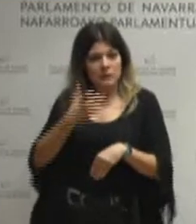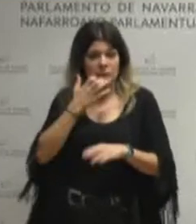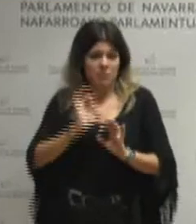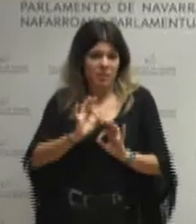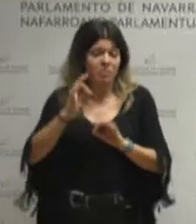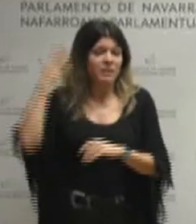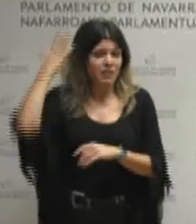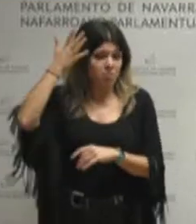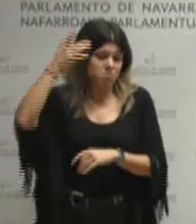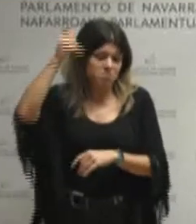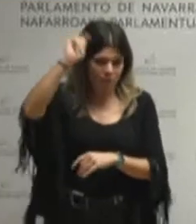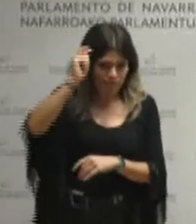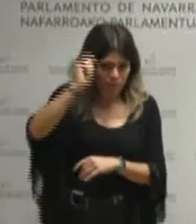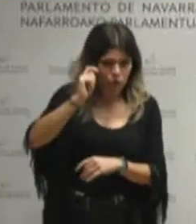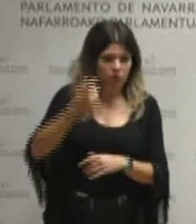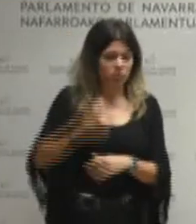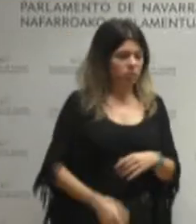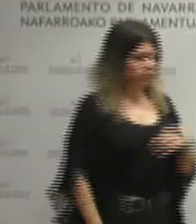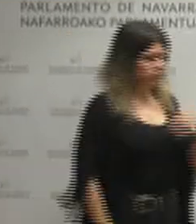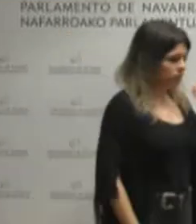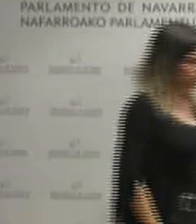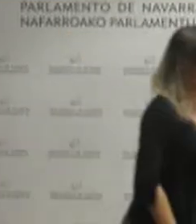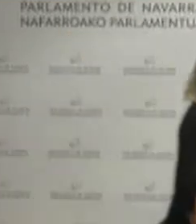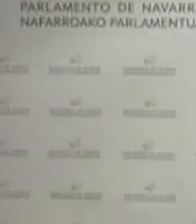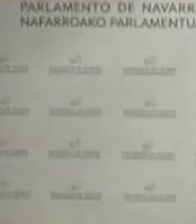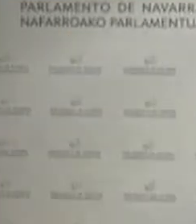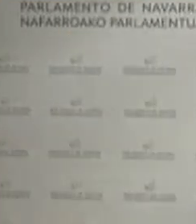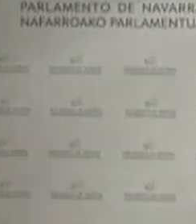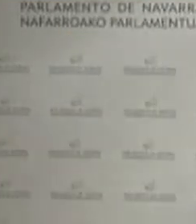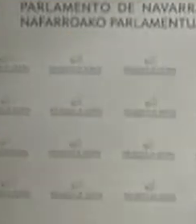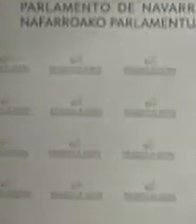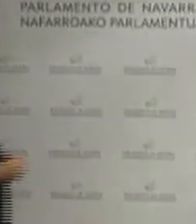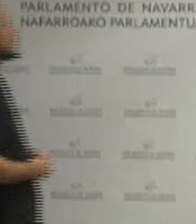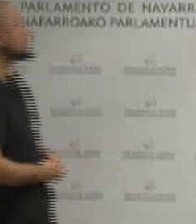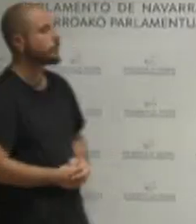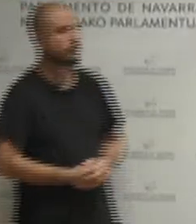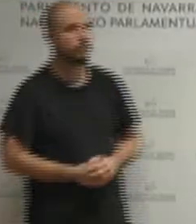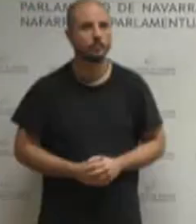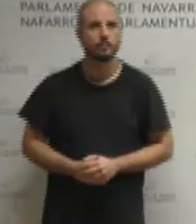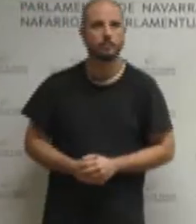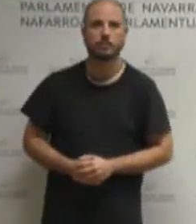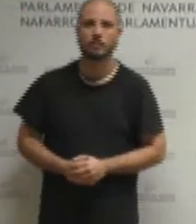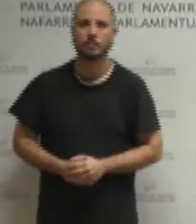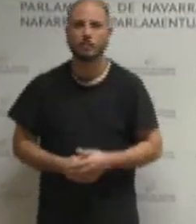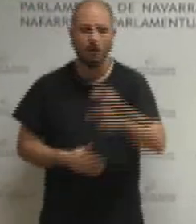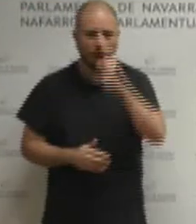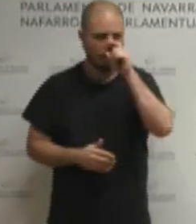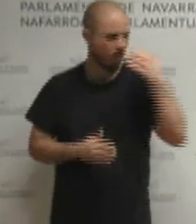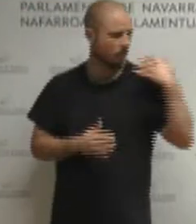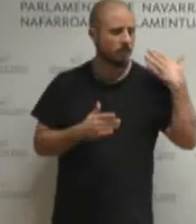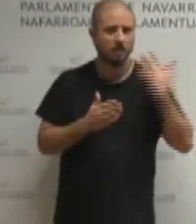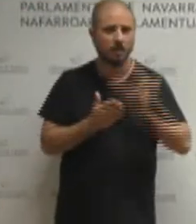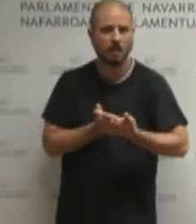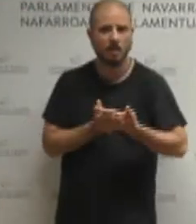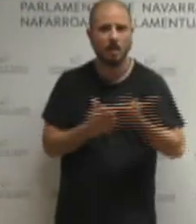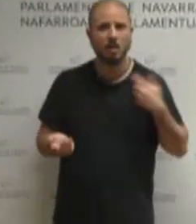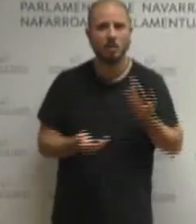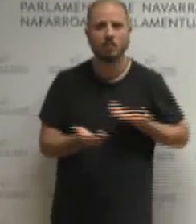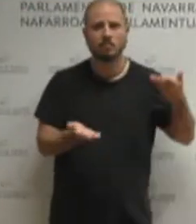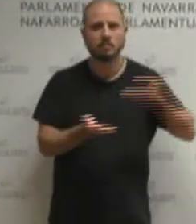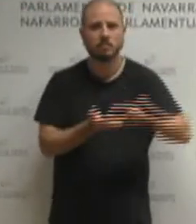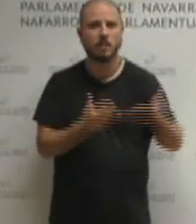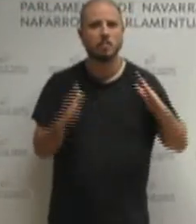en los últimos 10 años lo decía también el señor Esparza se han duplicado las solicitudes de vivienda protegida hoy en día son 13